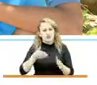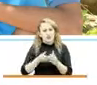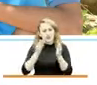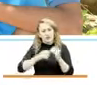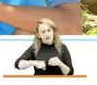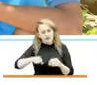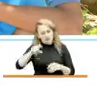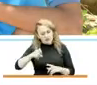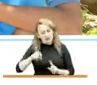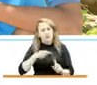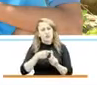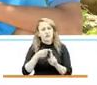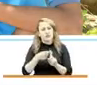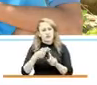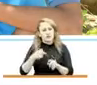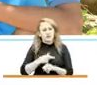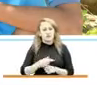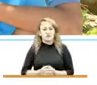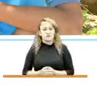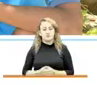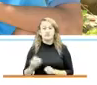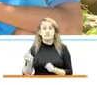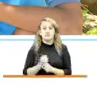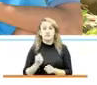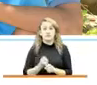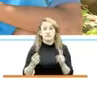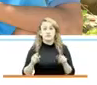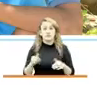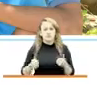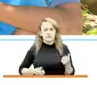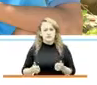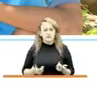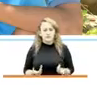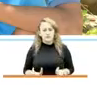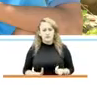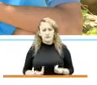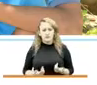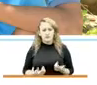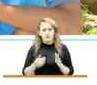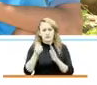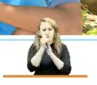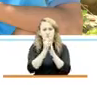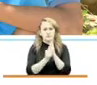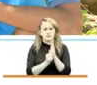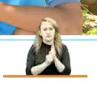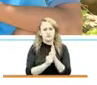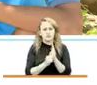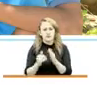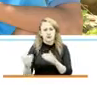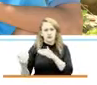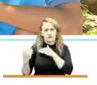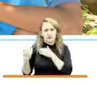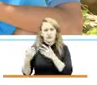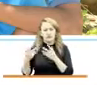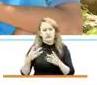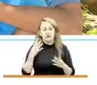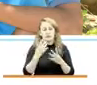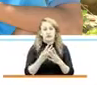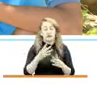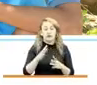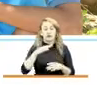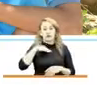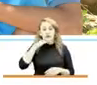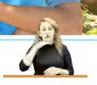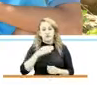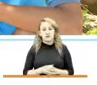referentes positivos. Pero también trabajamos en el programa de responsabilidad penal adolescente con los